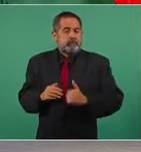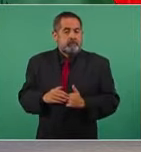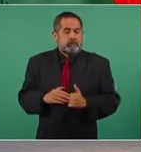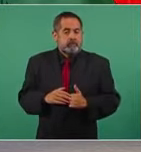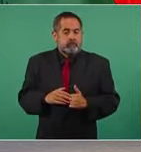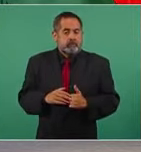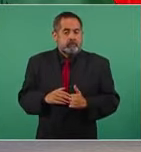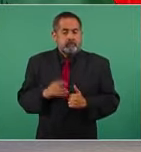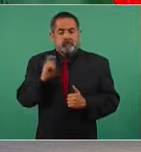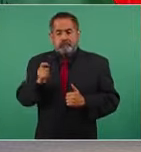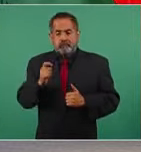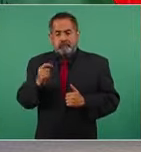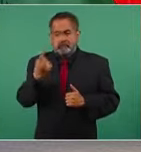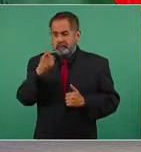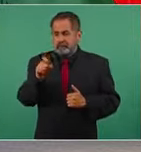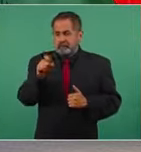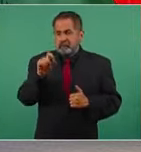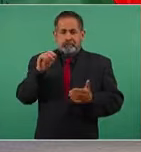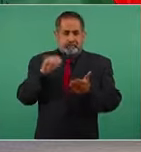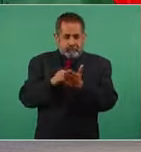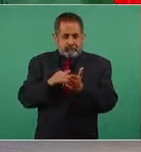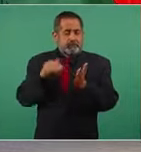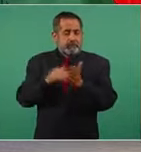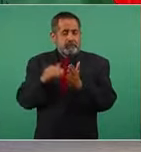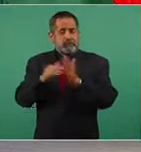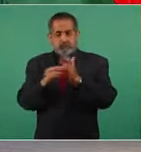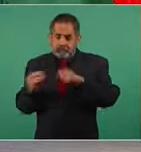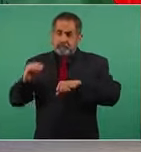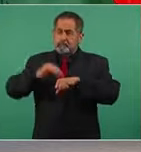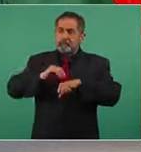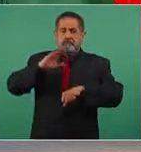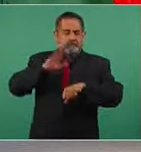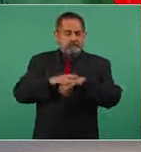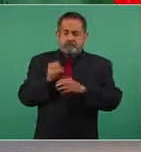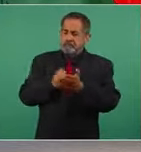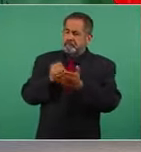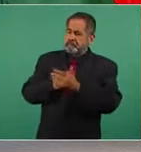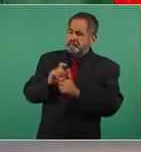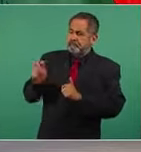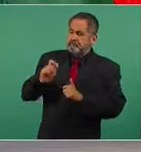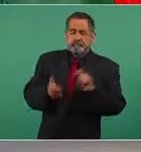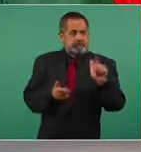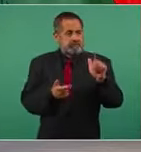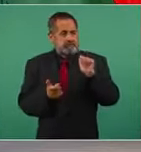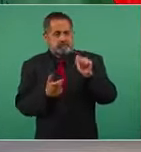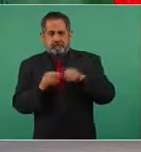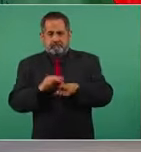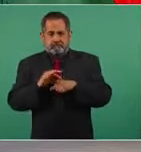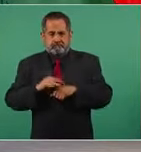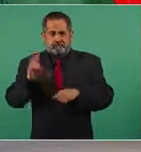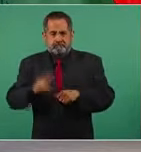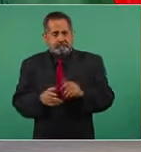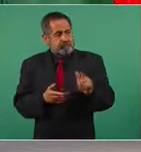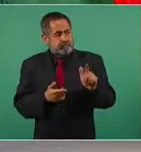Estamos hablando de ciento veinte mil millones más. En términos reales,